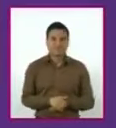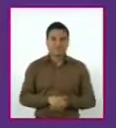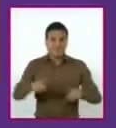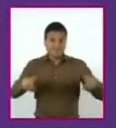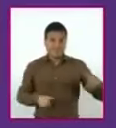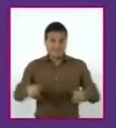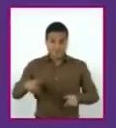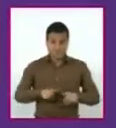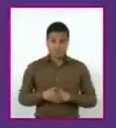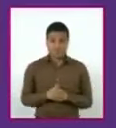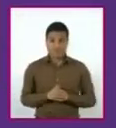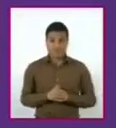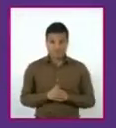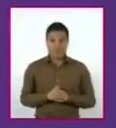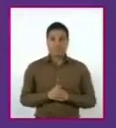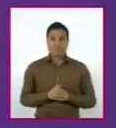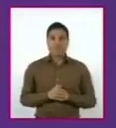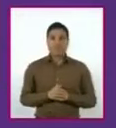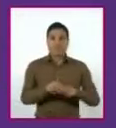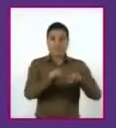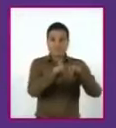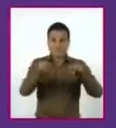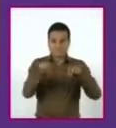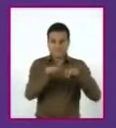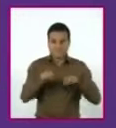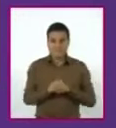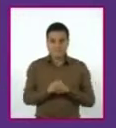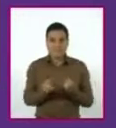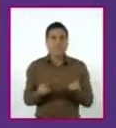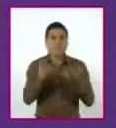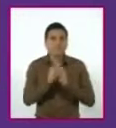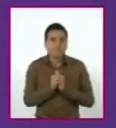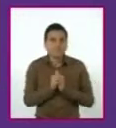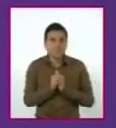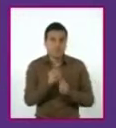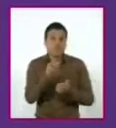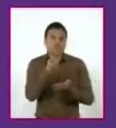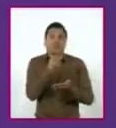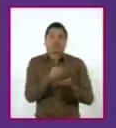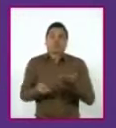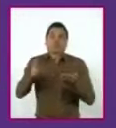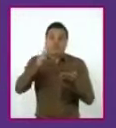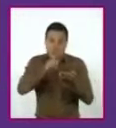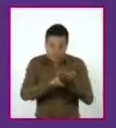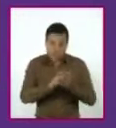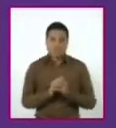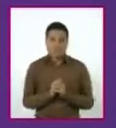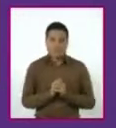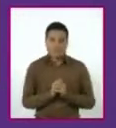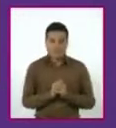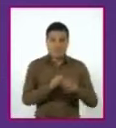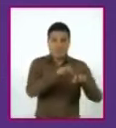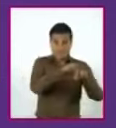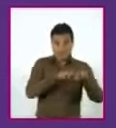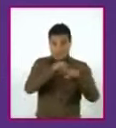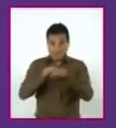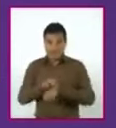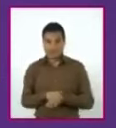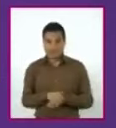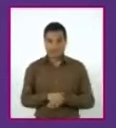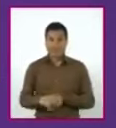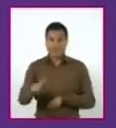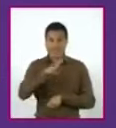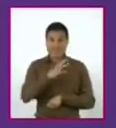la cantidad de filas es el doble de las butacas de cada fila. Además hay 50